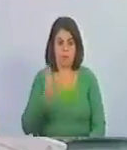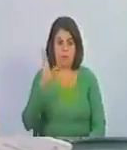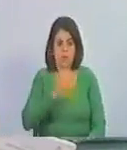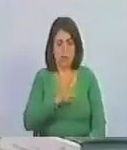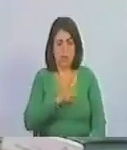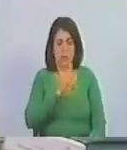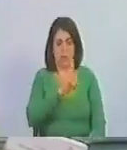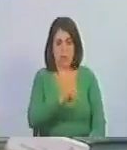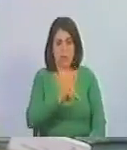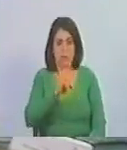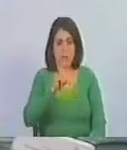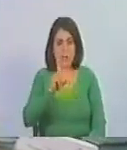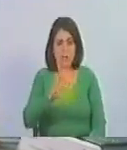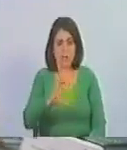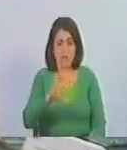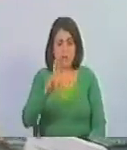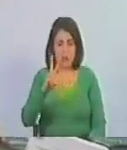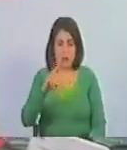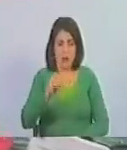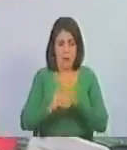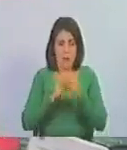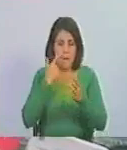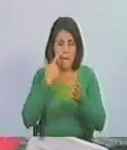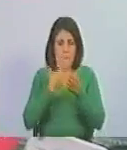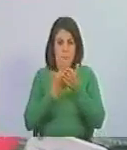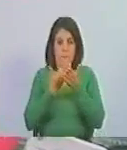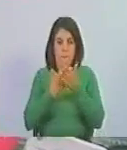universidad, con respetigo.